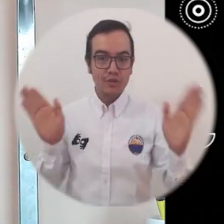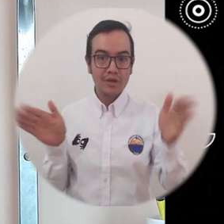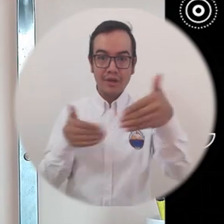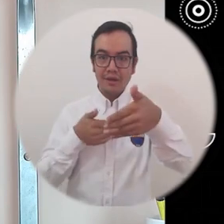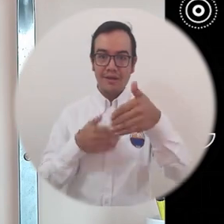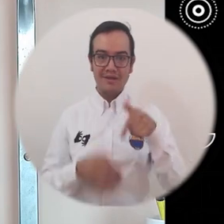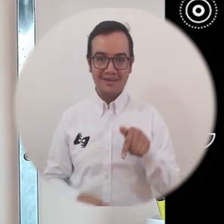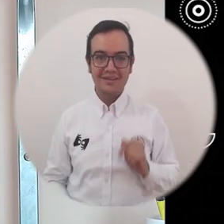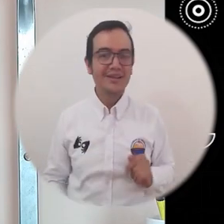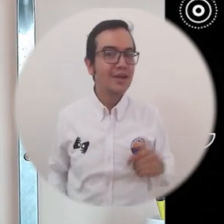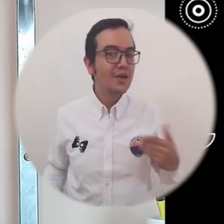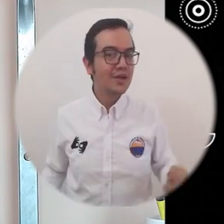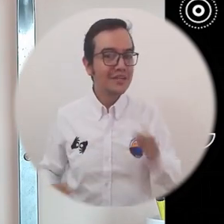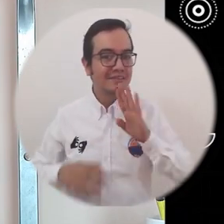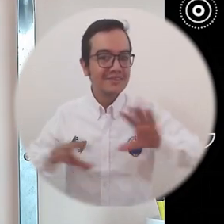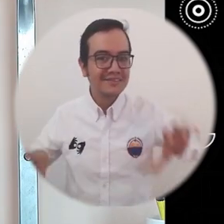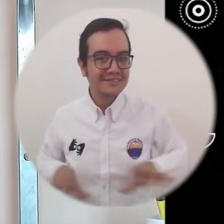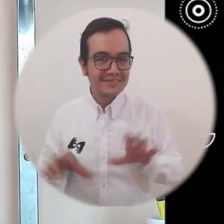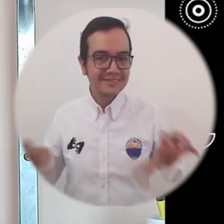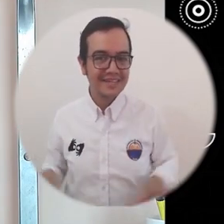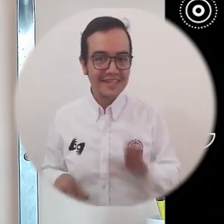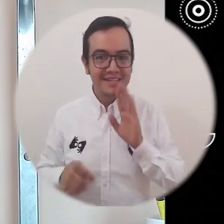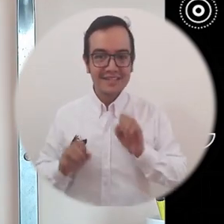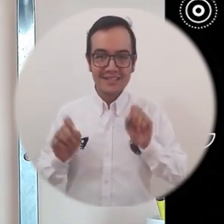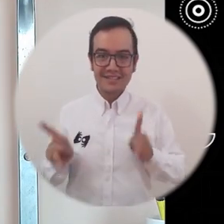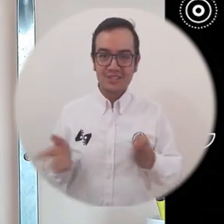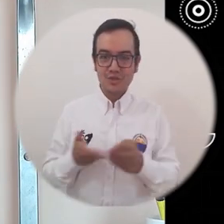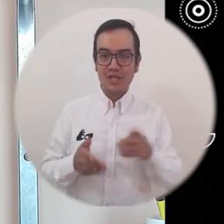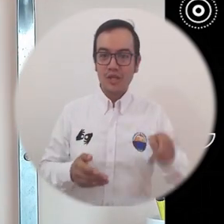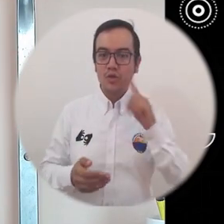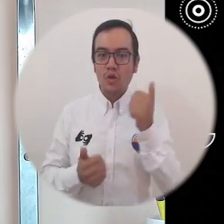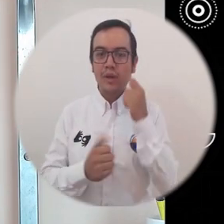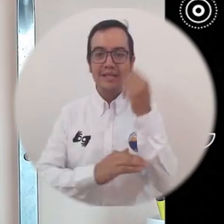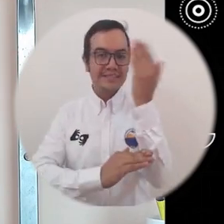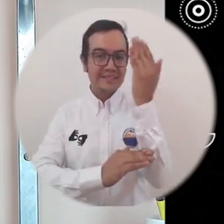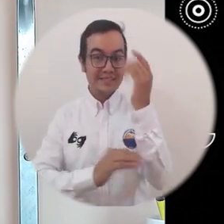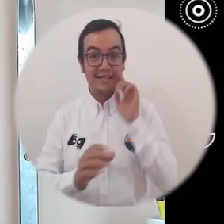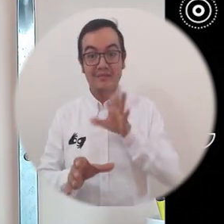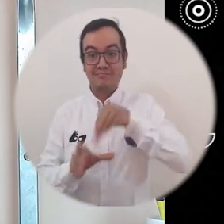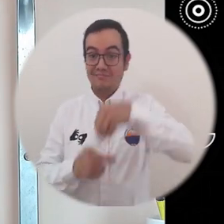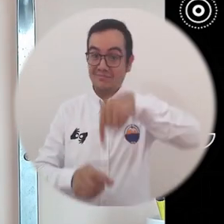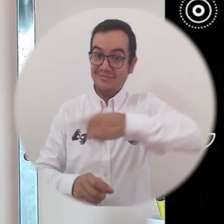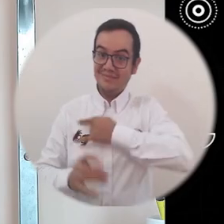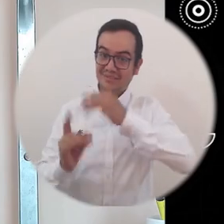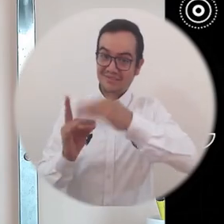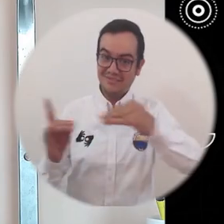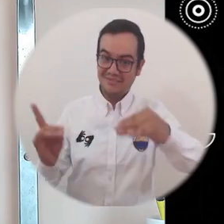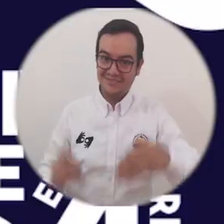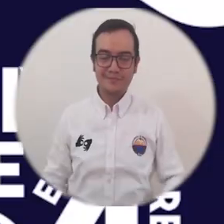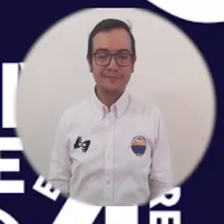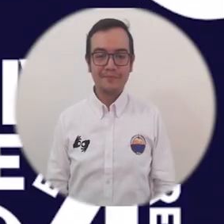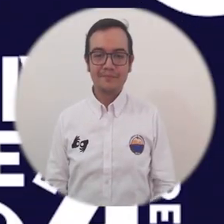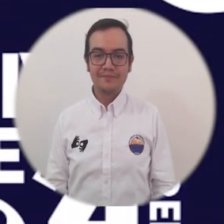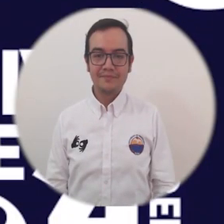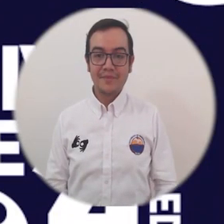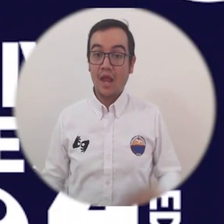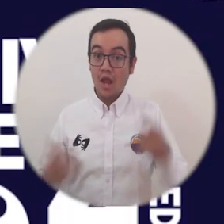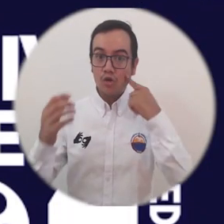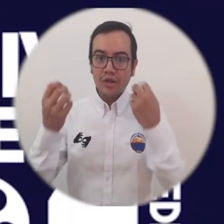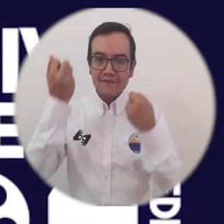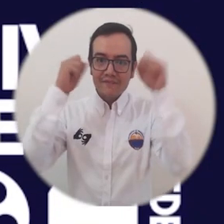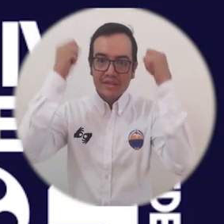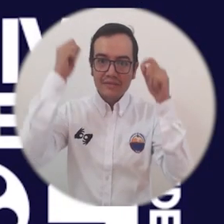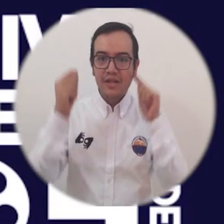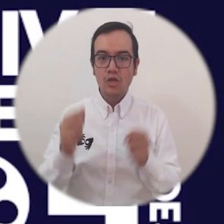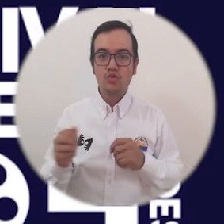cuatro paredes una actividad liderada por estudiantes del programa de cine y audiovisuales de nuestra alma mater con el lanzamiento del